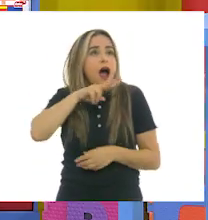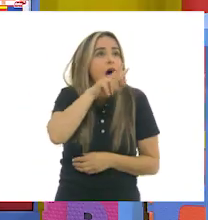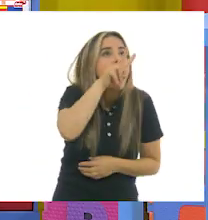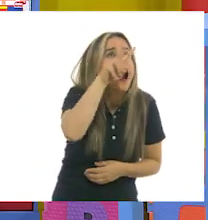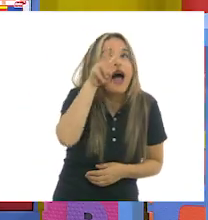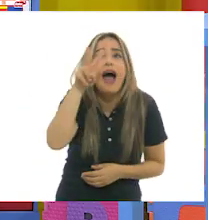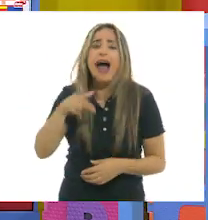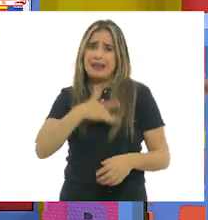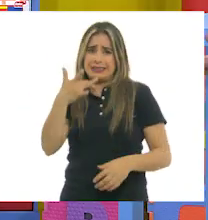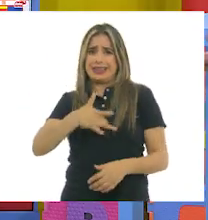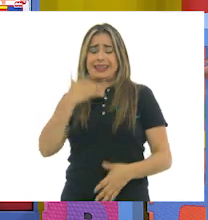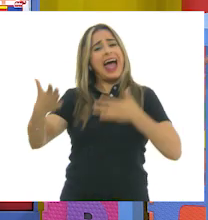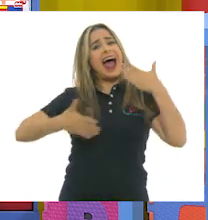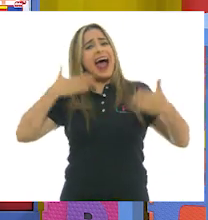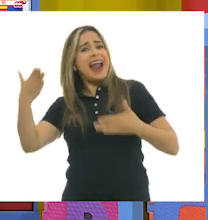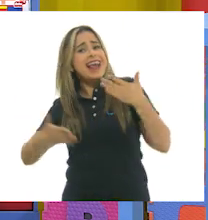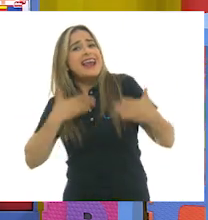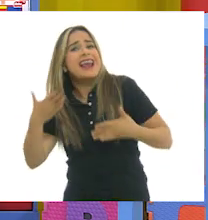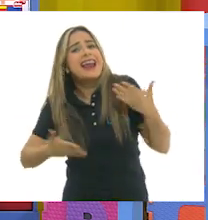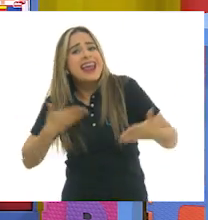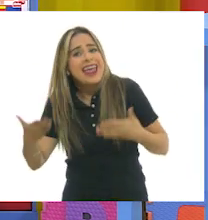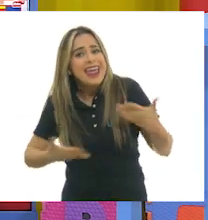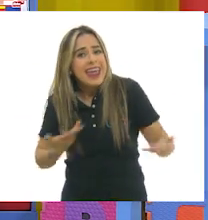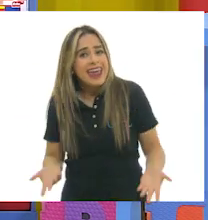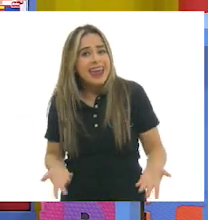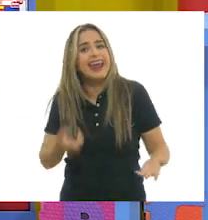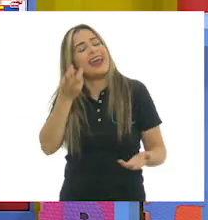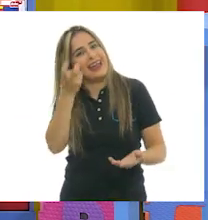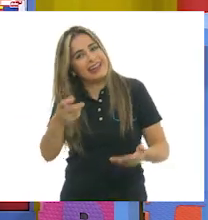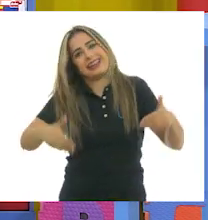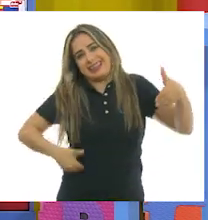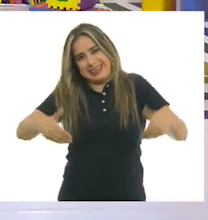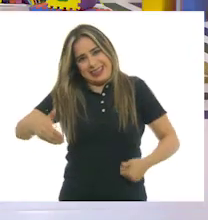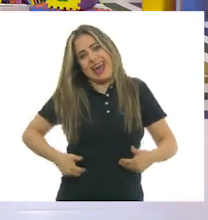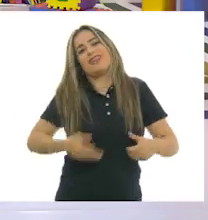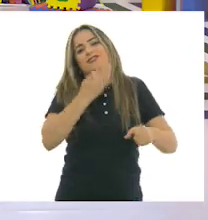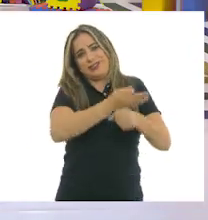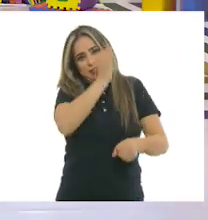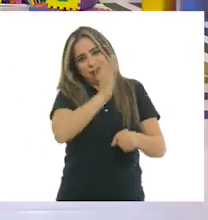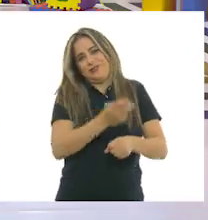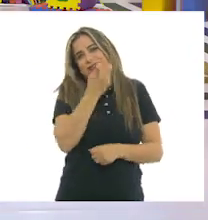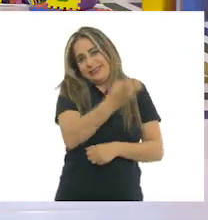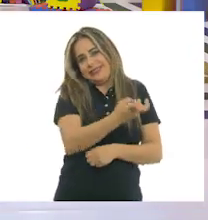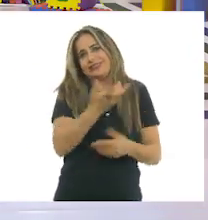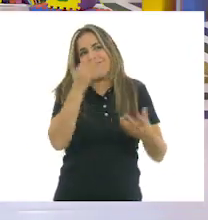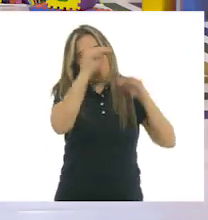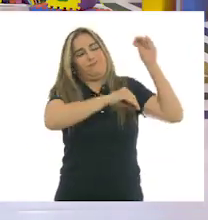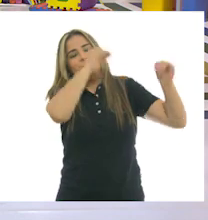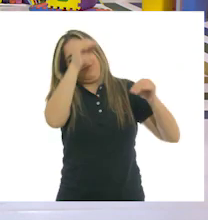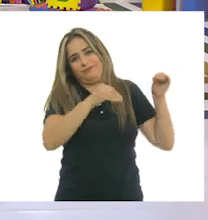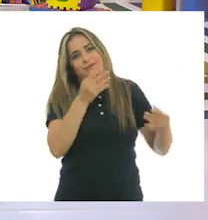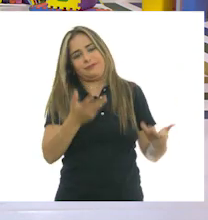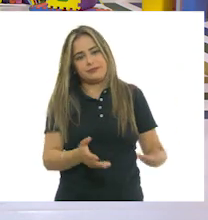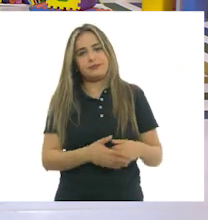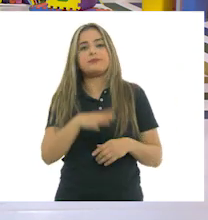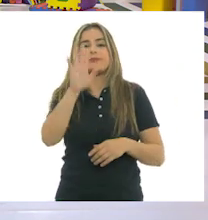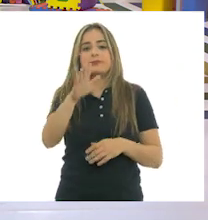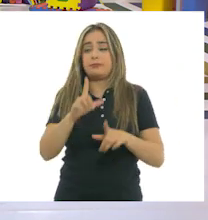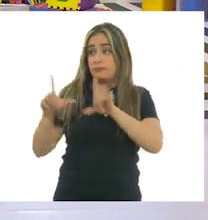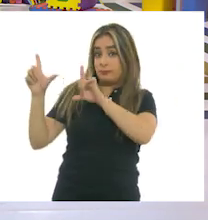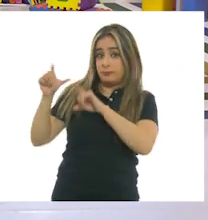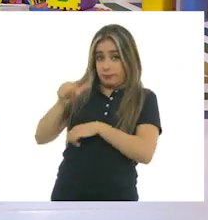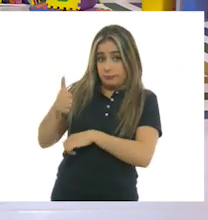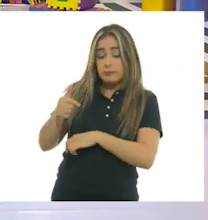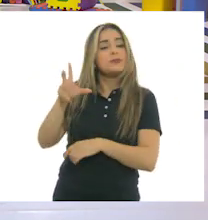Alegres. Así es, así es, sí. Bueno, me gustaría... maestro, ¿puedamos alguna otra imagen? No, me gustaría que viéramos ahora